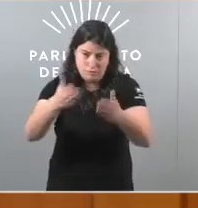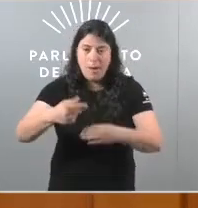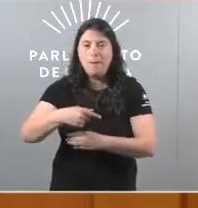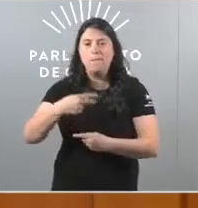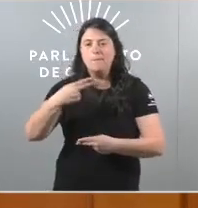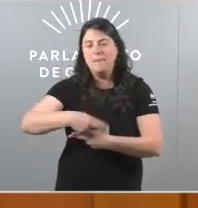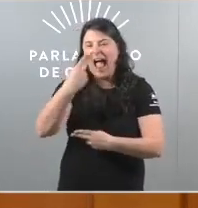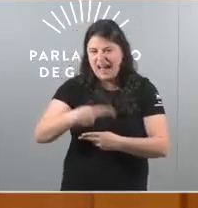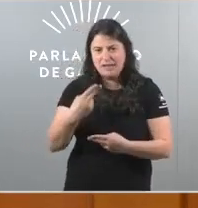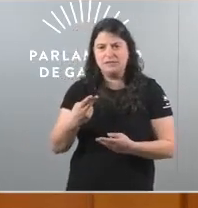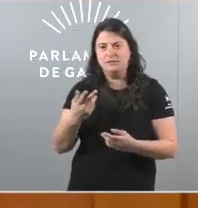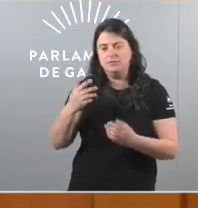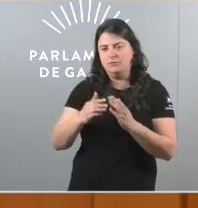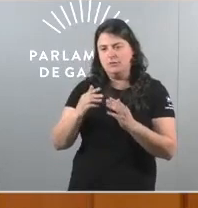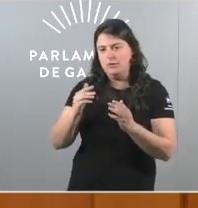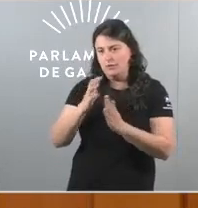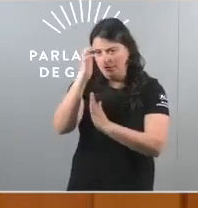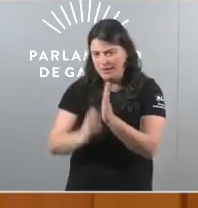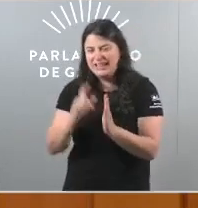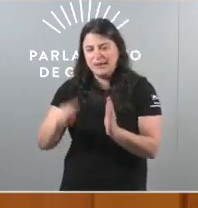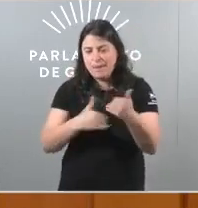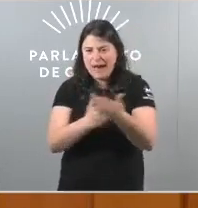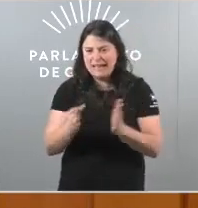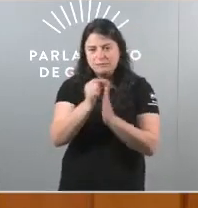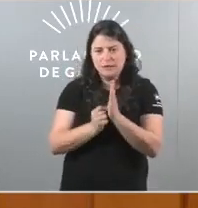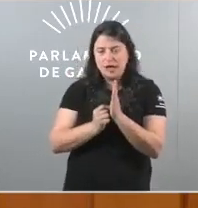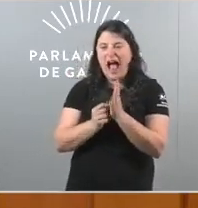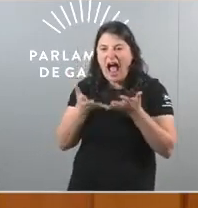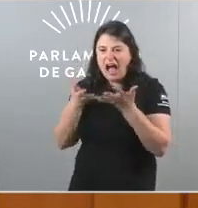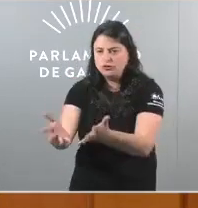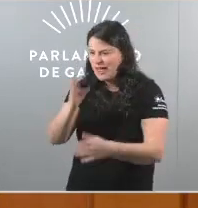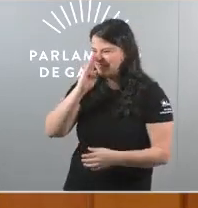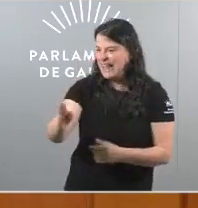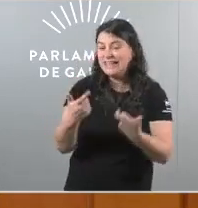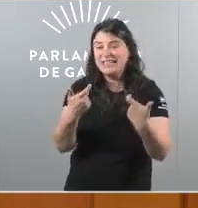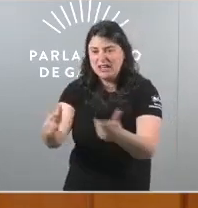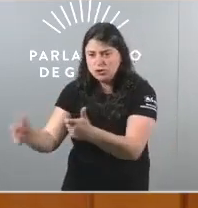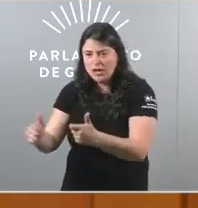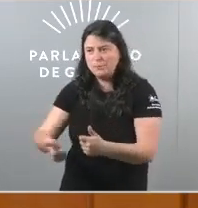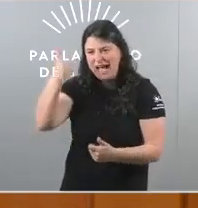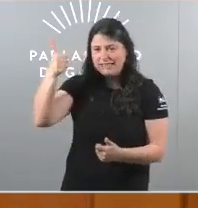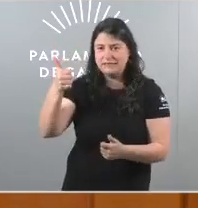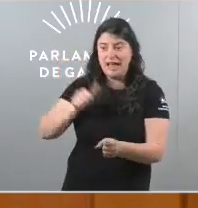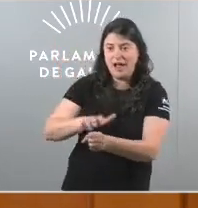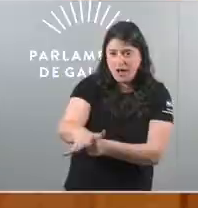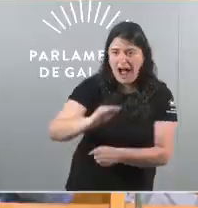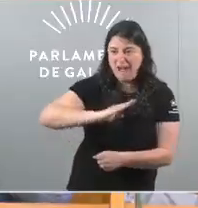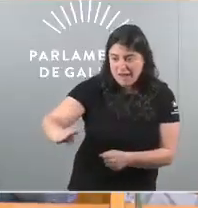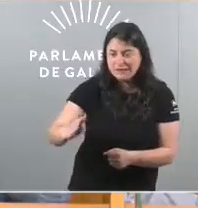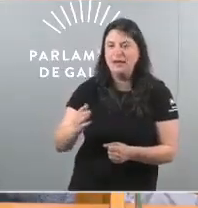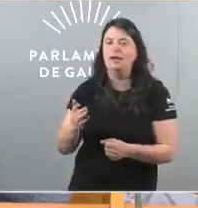cun paquete de medidas potente de axudas directas os sectores máis afectados pero